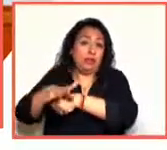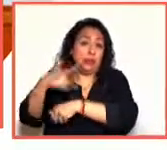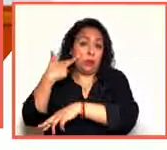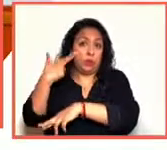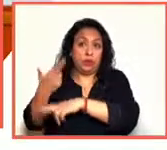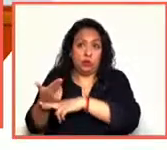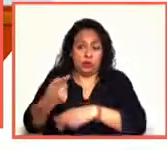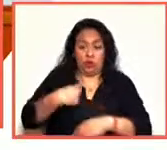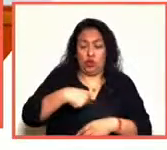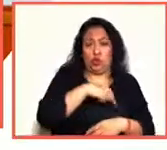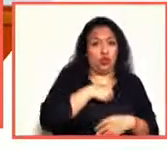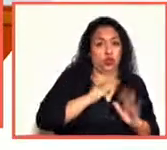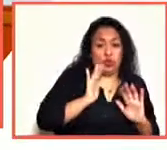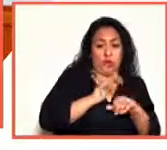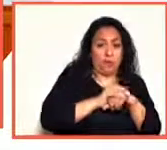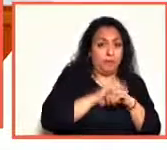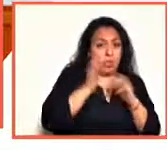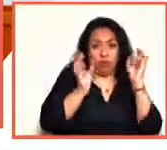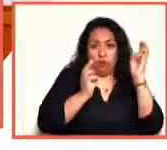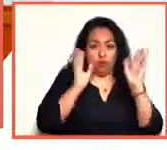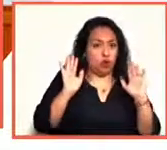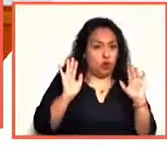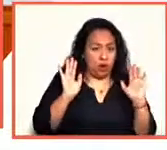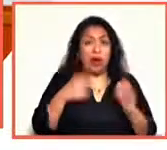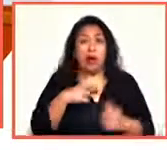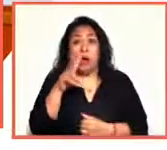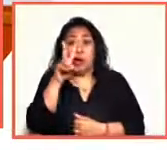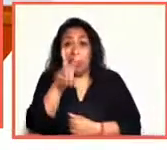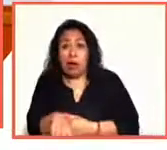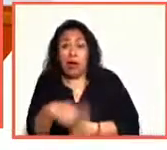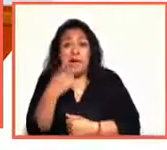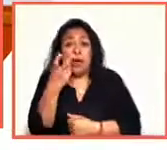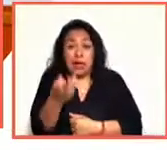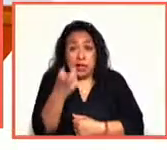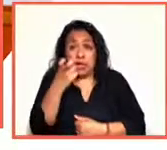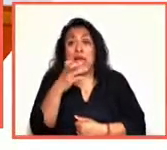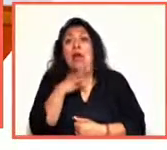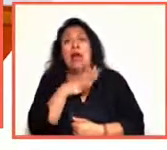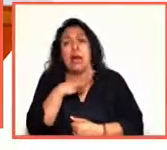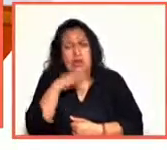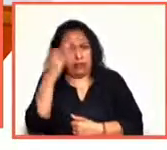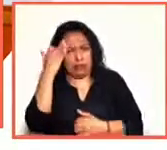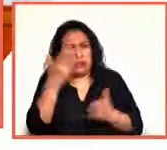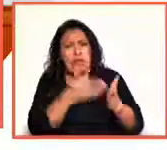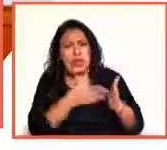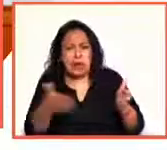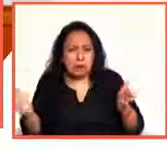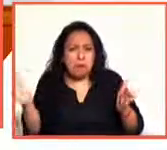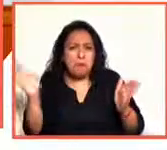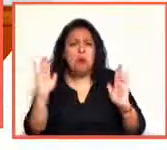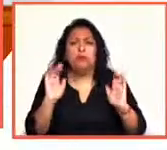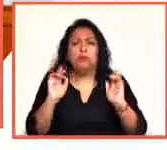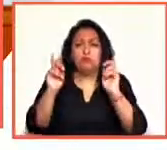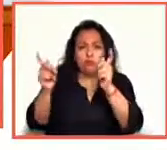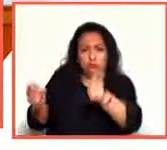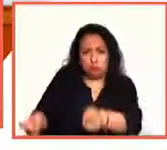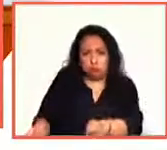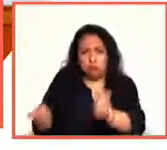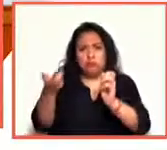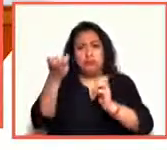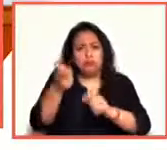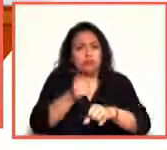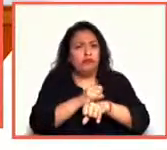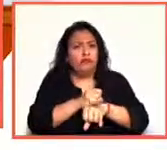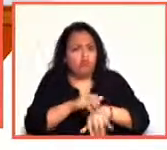los amigos del museo. La realidad es que tuvimos tiempo de entregar esta información